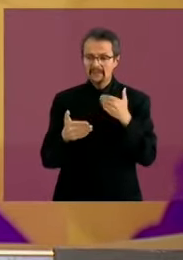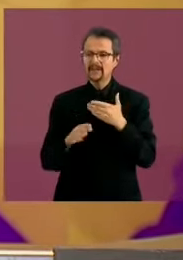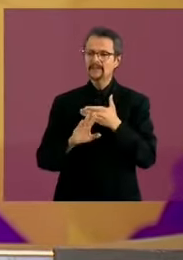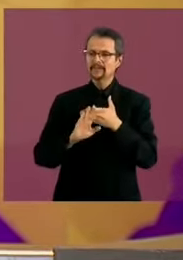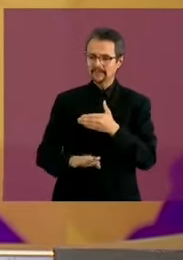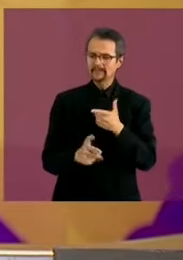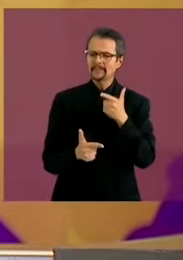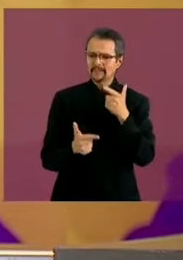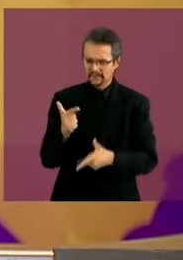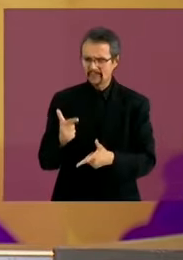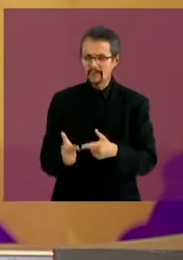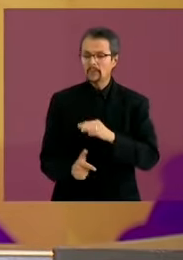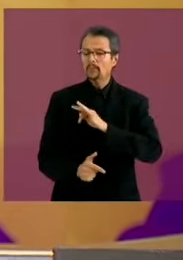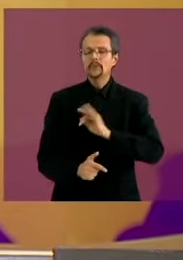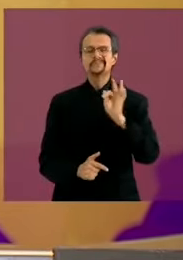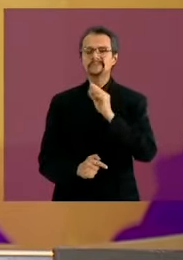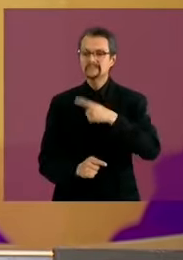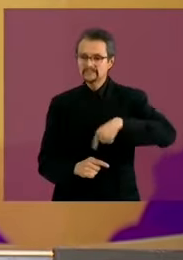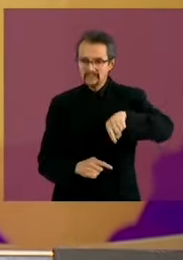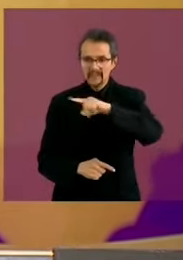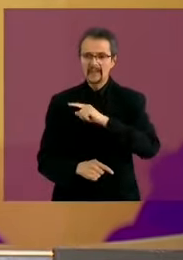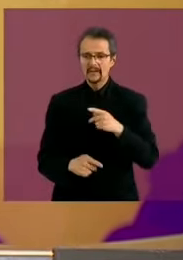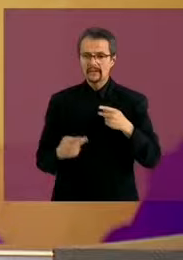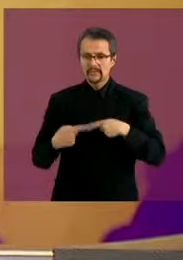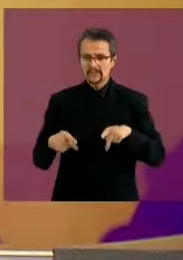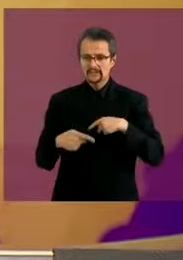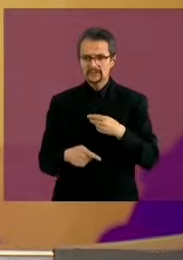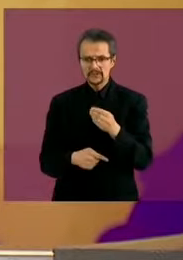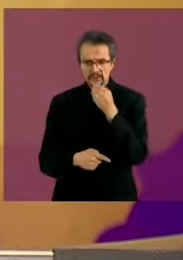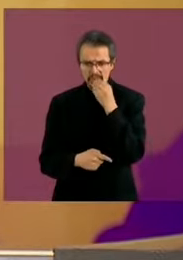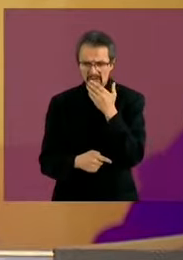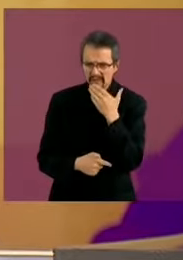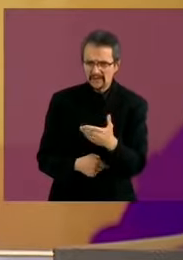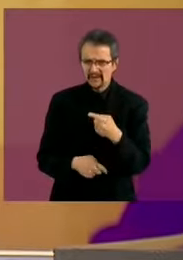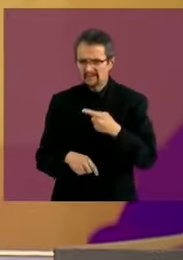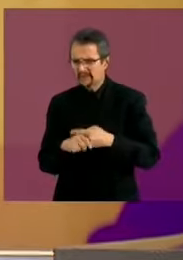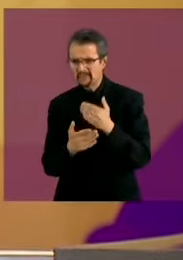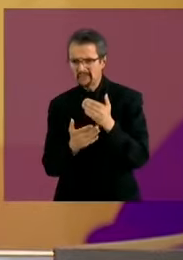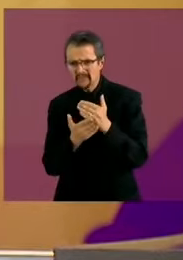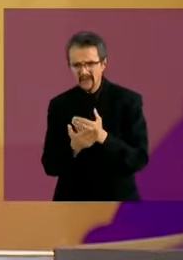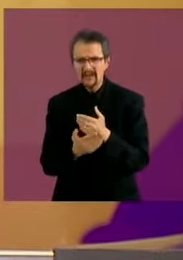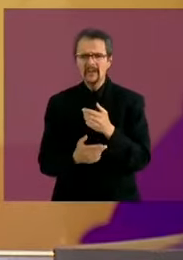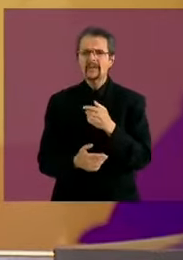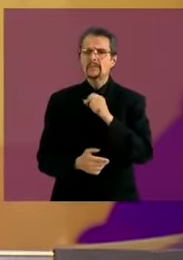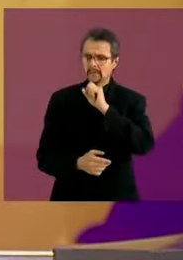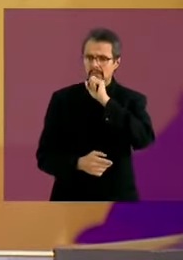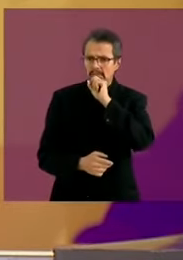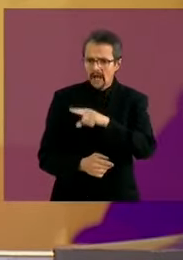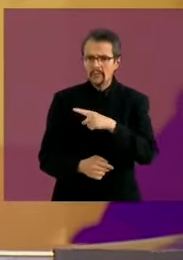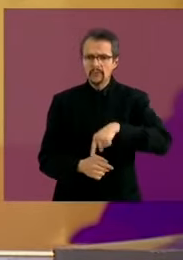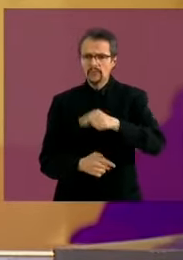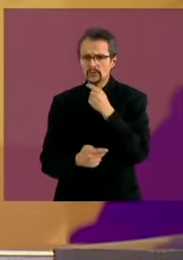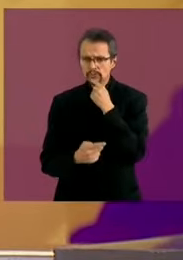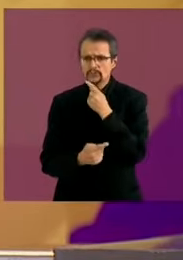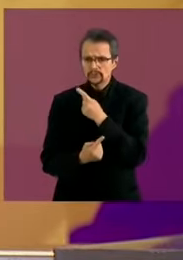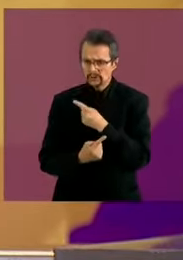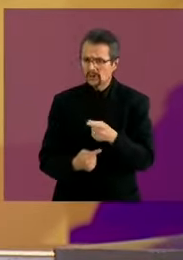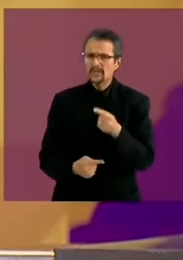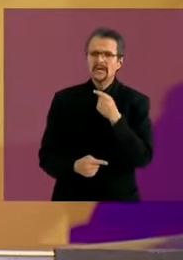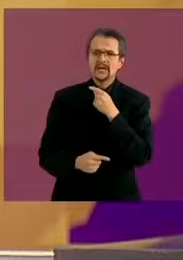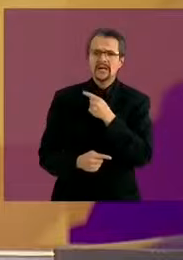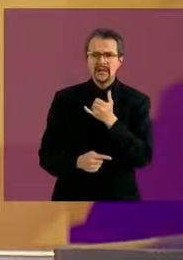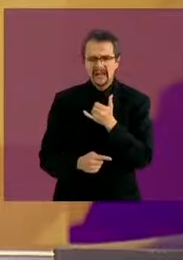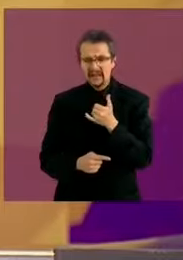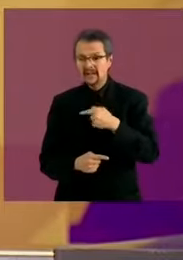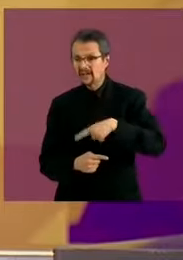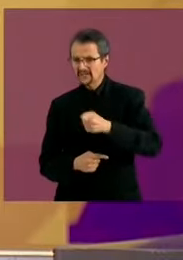si logran indicadores de salud nutricional, de prevención de enfermedades, de mejoras en la talla de las niñas y de los niños, y promover